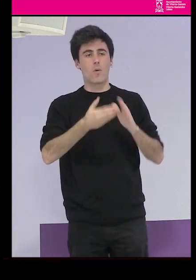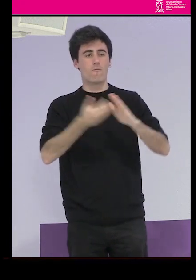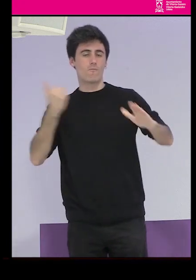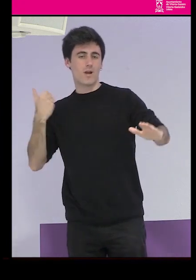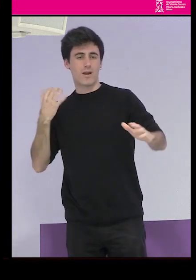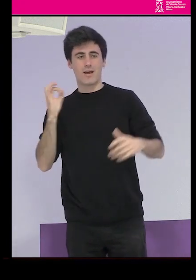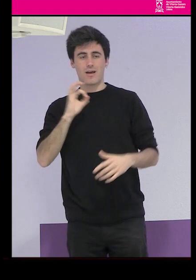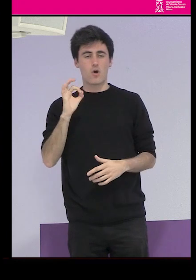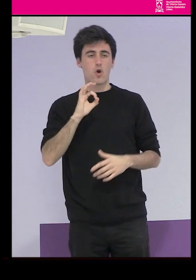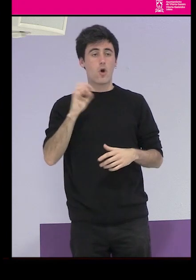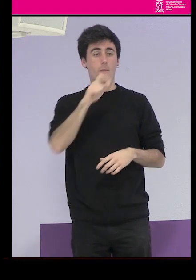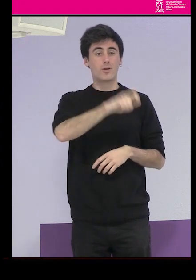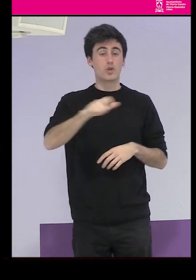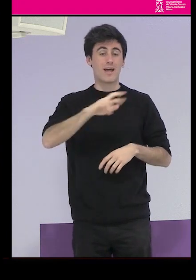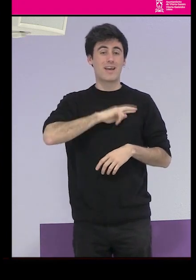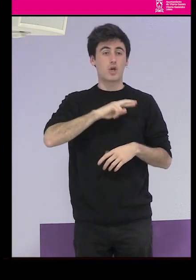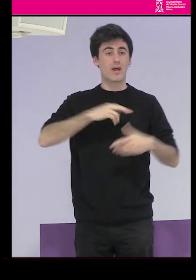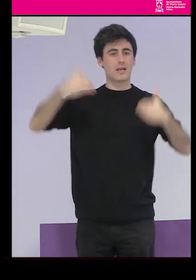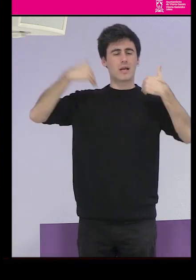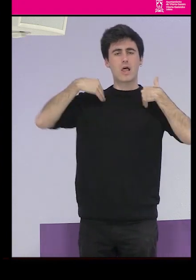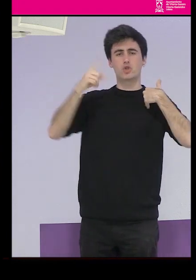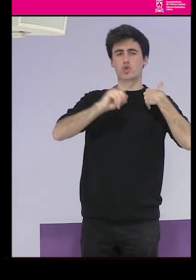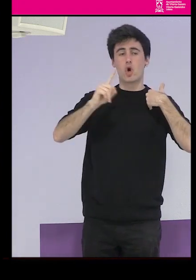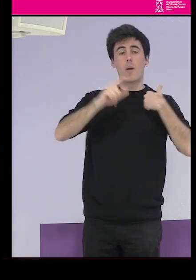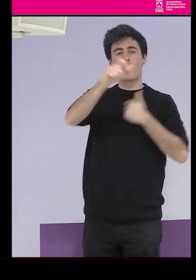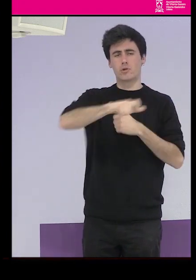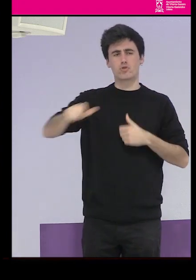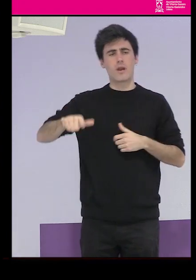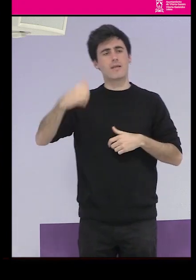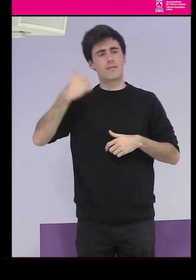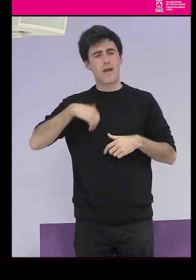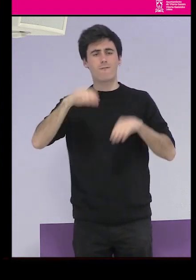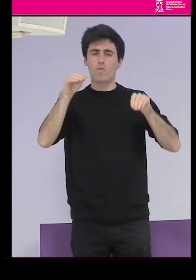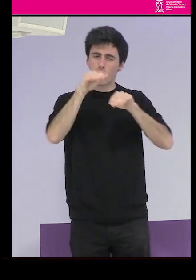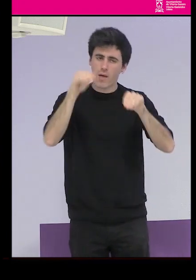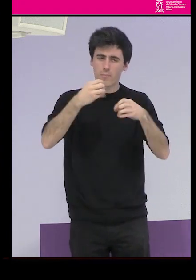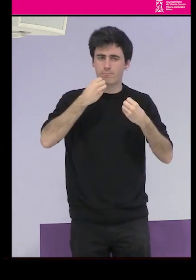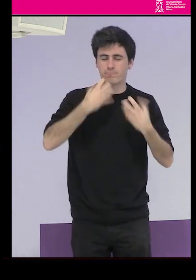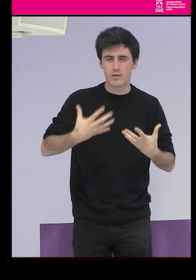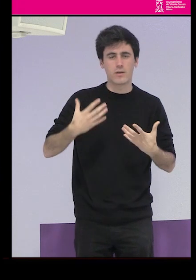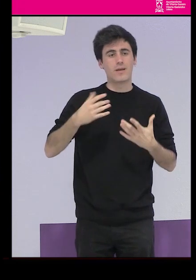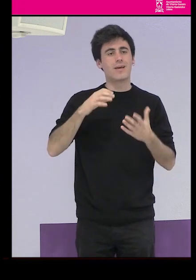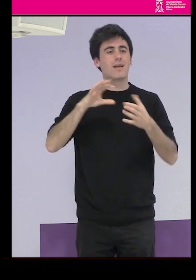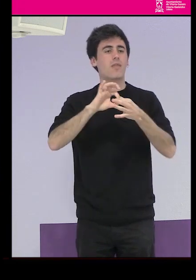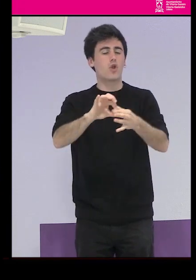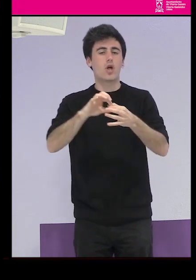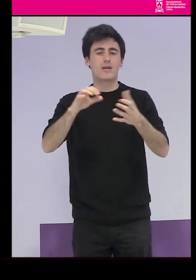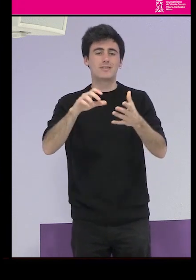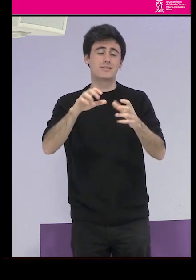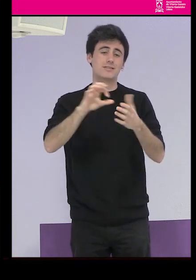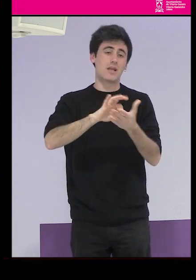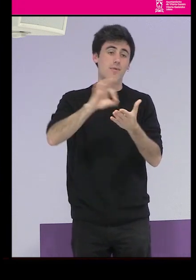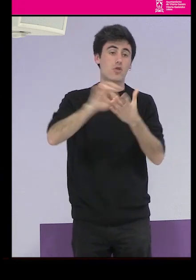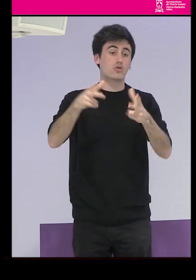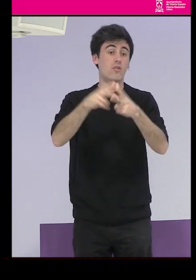no sean las religiosas quienes se encargan de estas mujeres, sino que sea personal con formación relacionada con los servicios sociales, pero la República